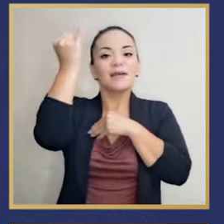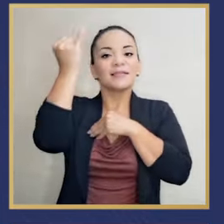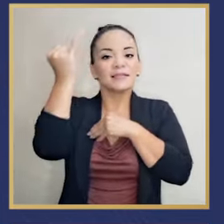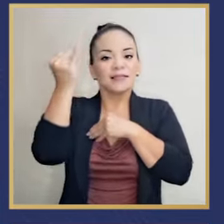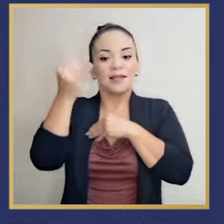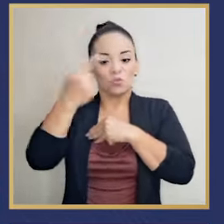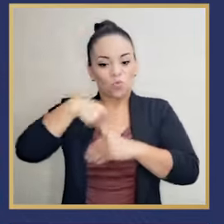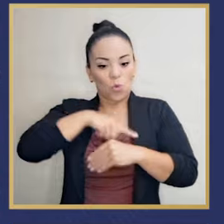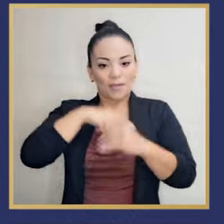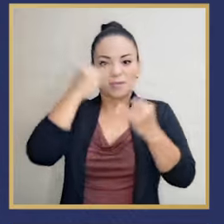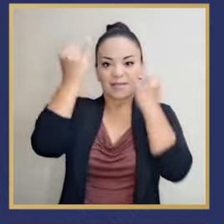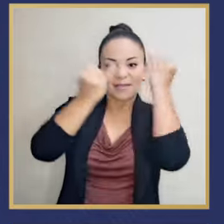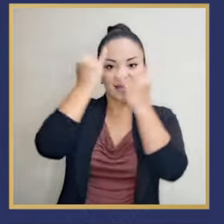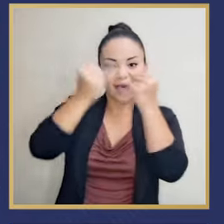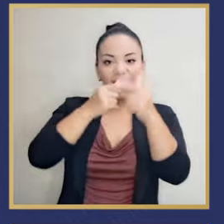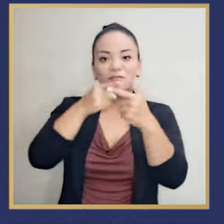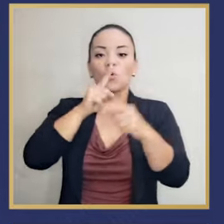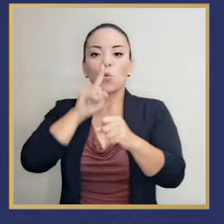¿Qué la